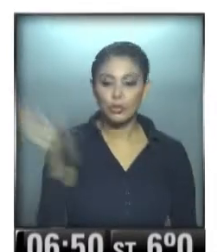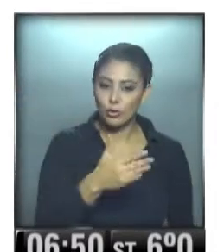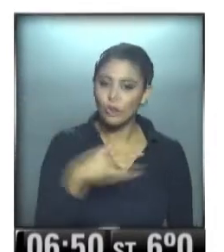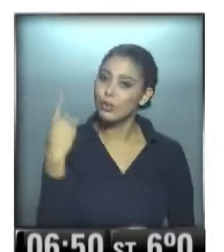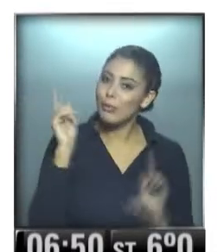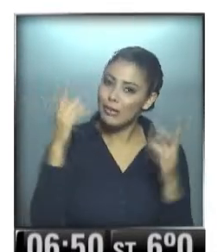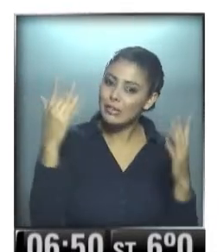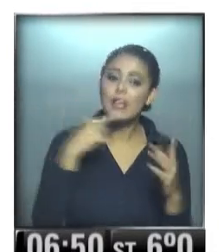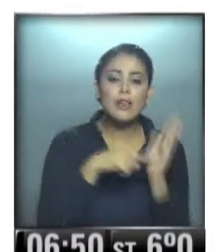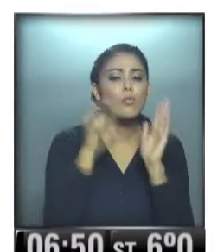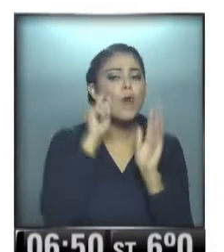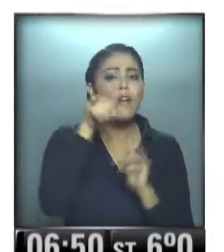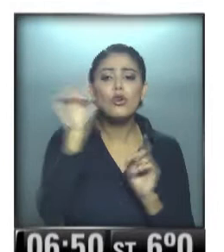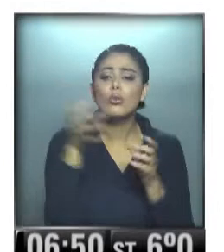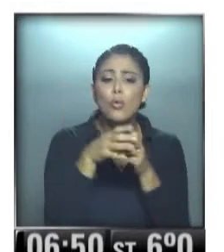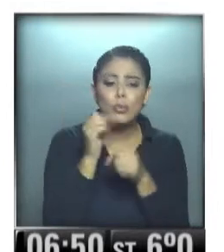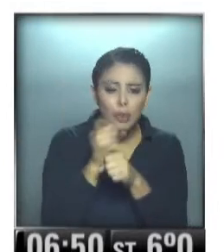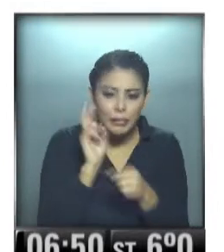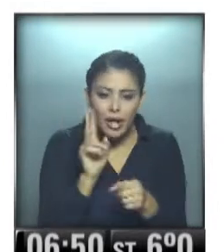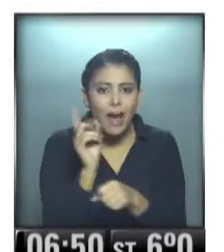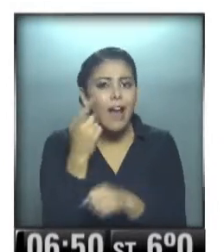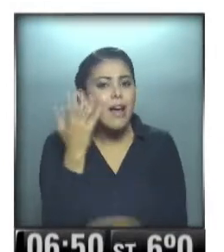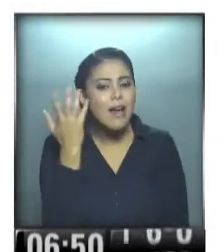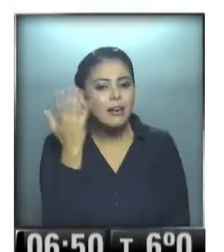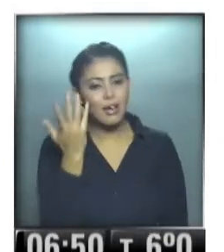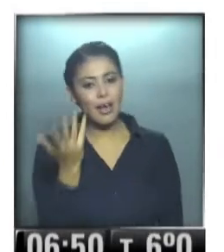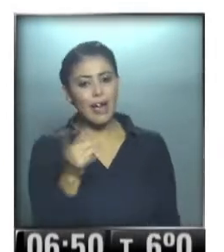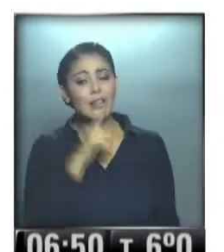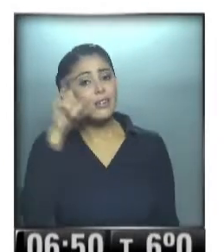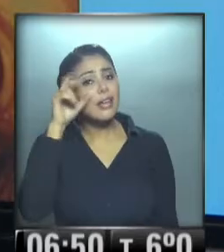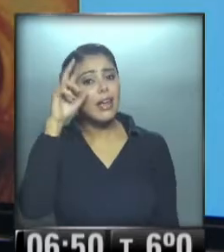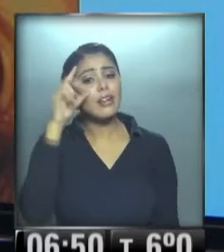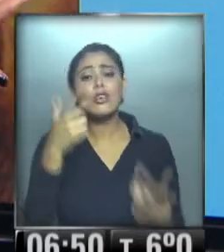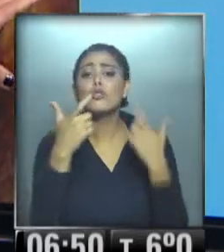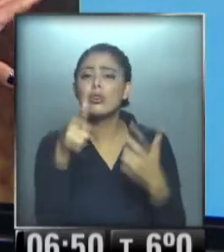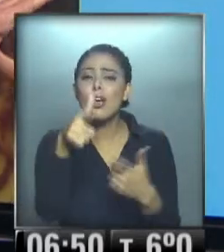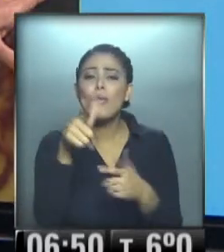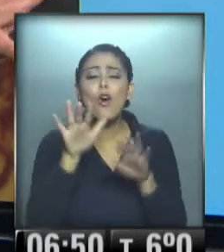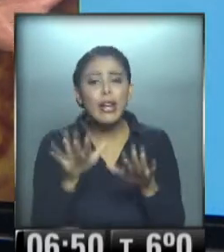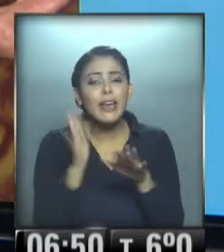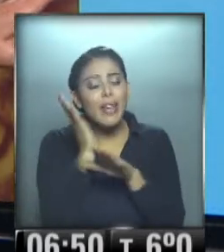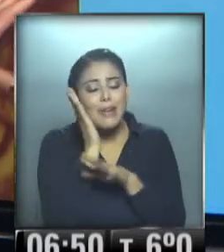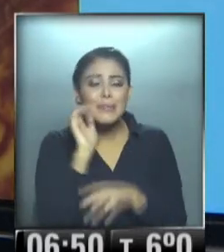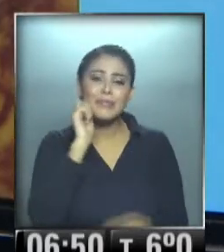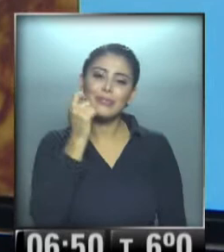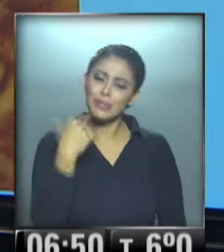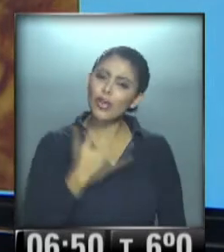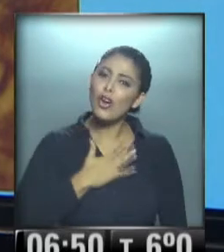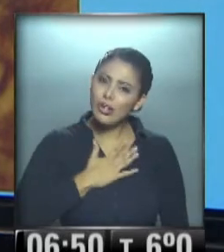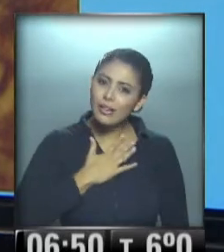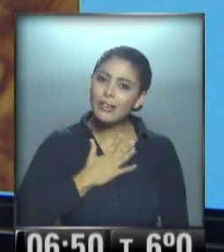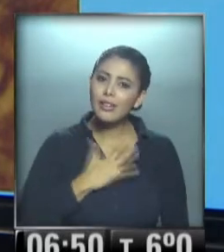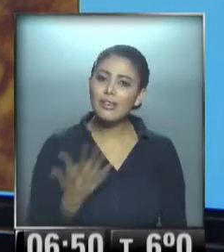presentaciones. Un beso para vos y tu equipo. Ya está con el menino. Mirá. ¡Ah, Tere! Qué suerte que te podés quedar un ratito más, ¿eh? Nos alegramos